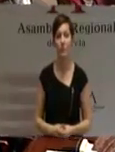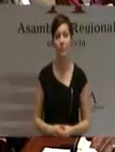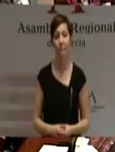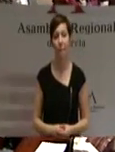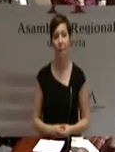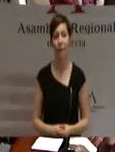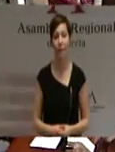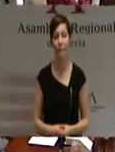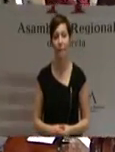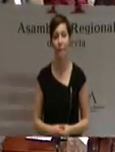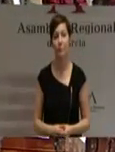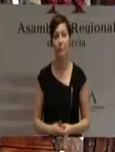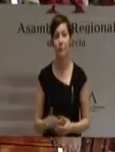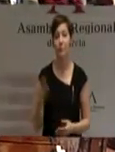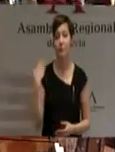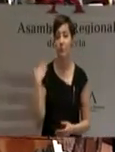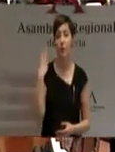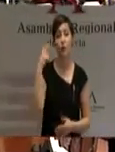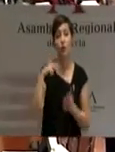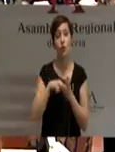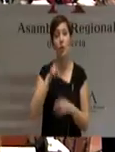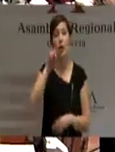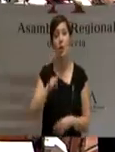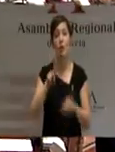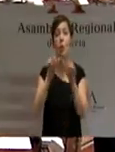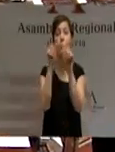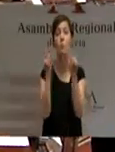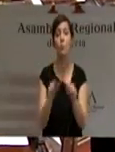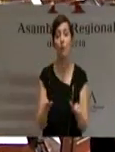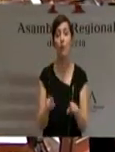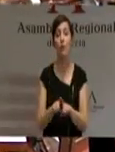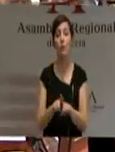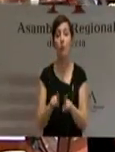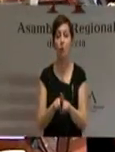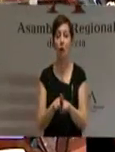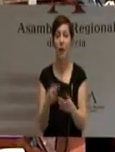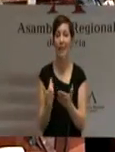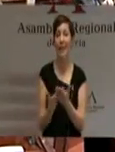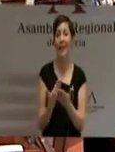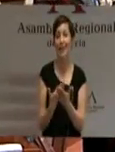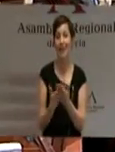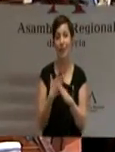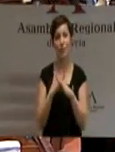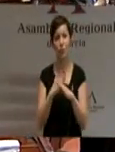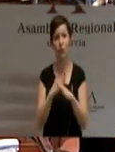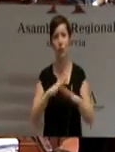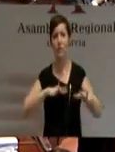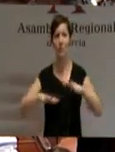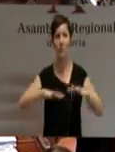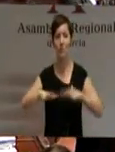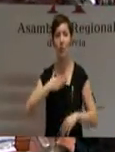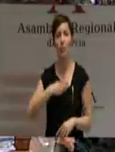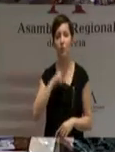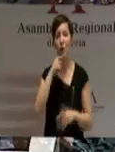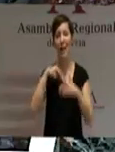Se estableció en aquel modelo de 2001 una garantía de suficiencia dinámica que garantizaba unos recursos mínimos de los que nunca se podía